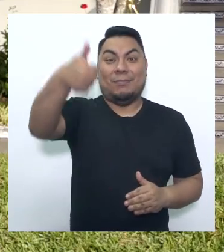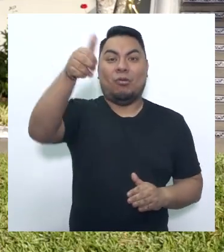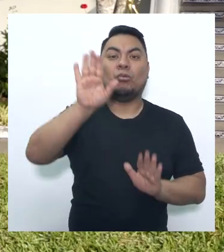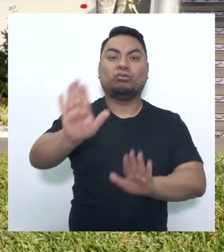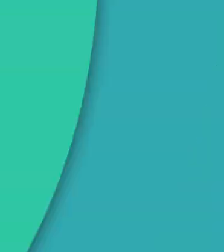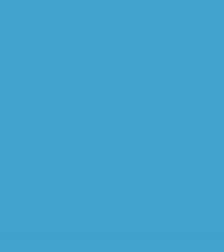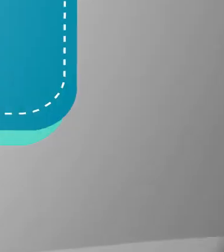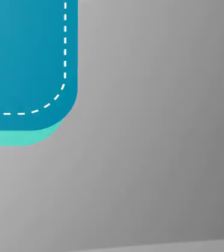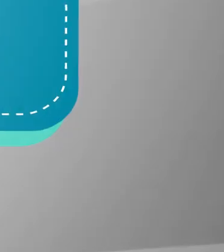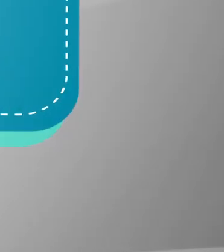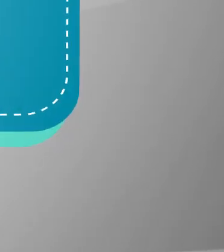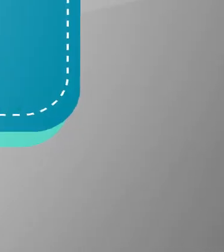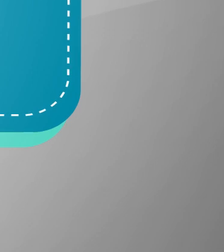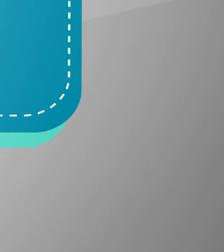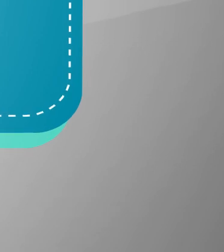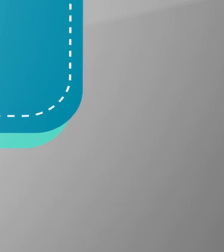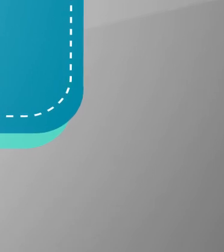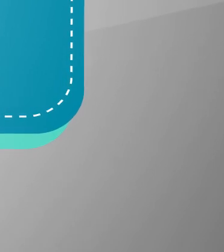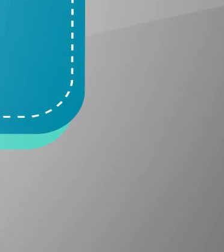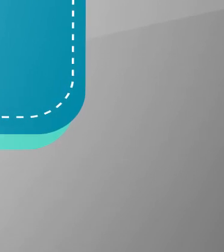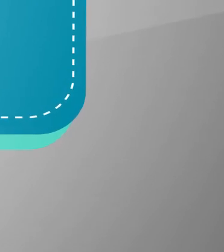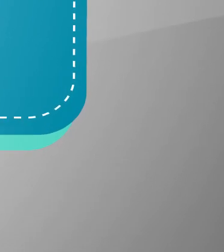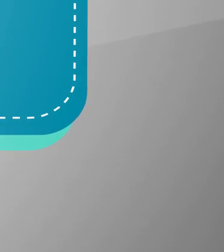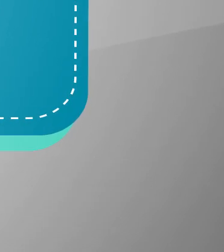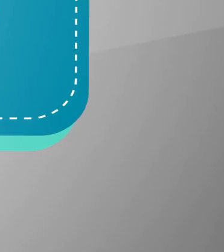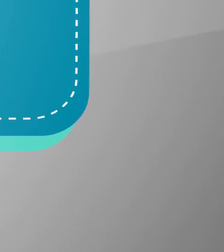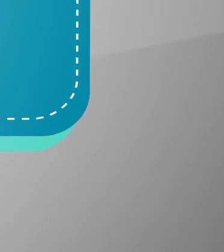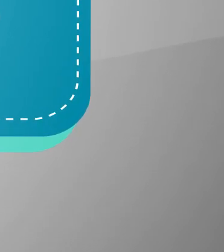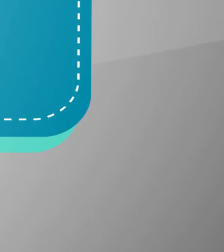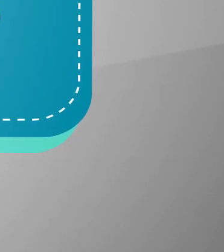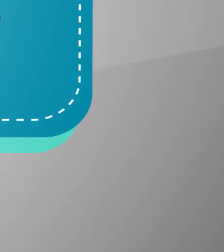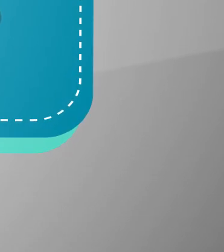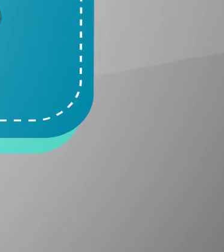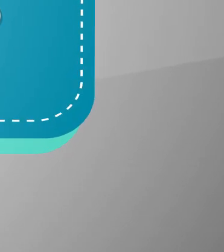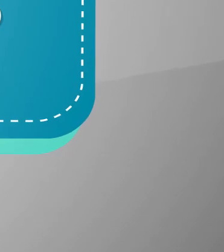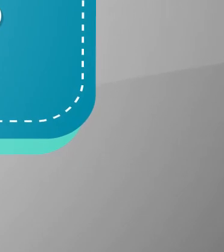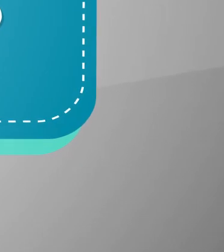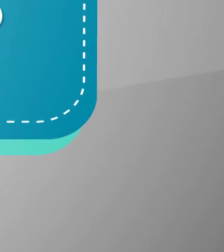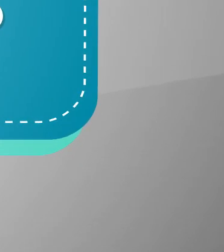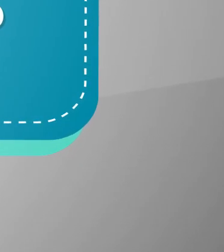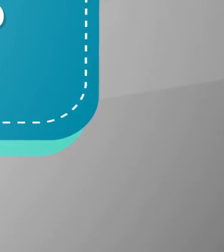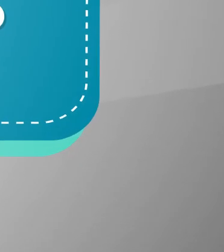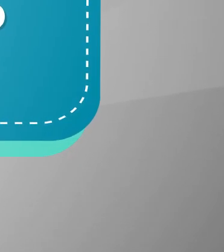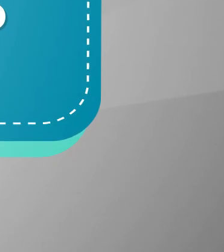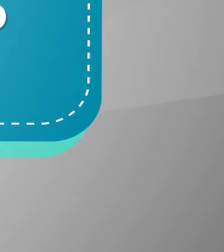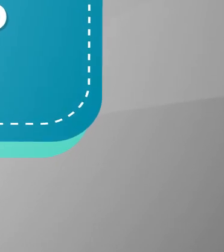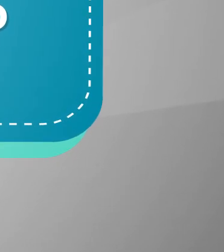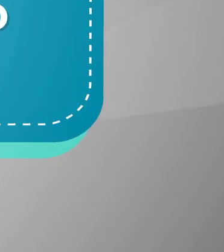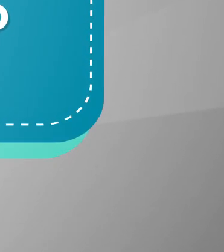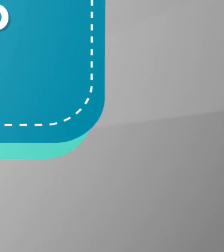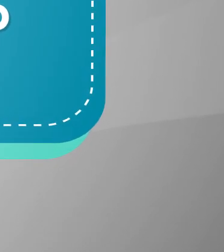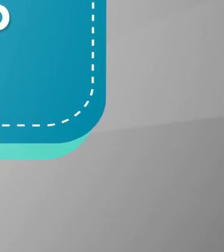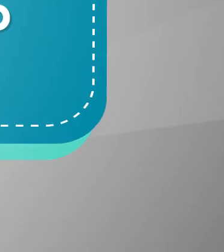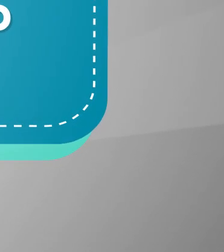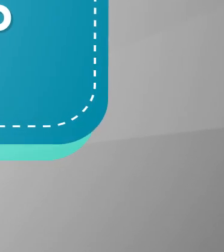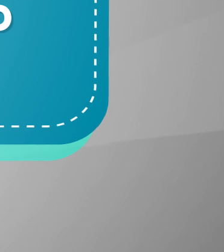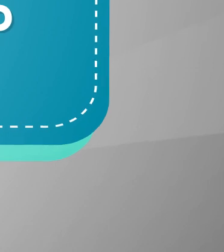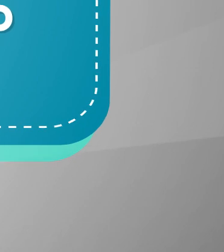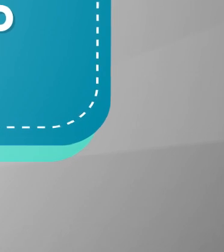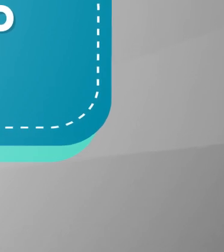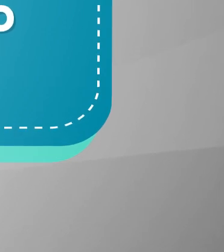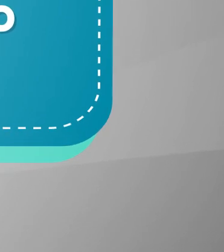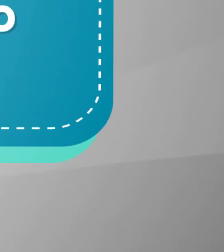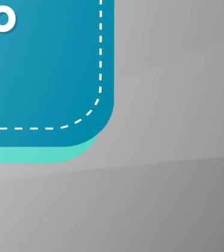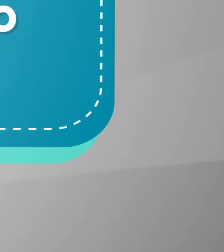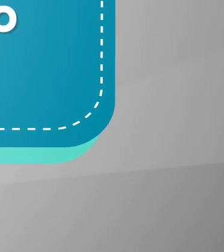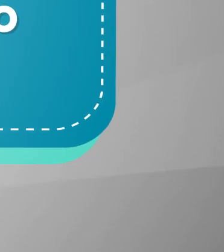propietaria. Fui a una tienda por departamento y compré unas zapatillas de marca. Posteriormente, descubrí que no era